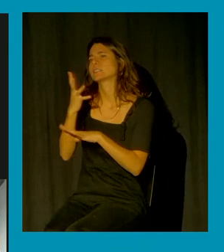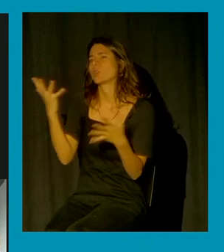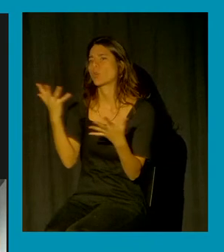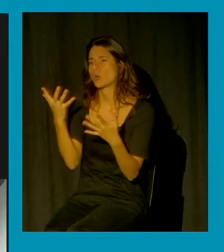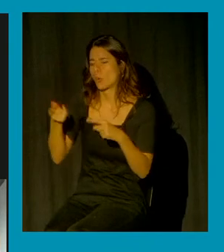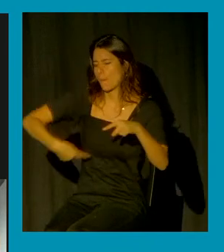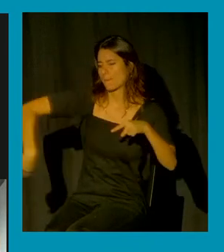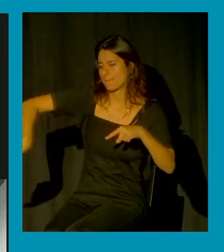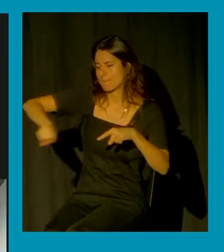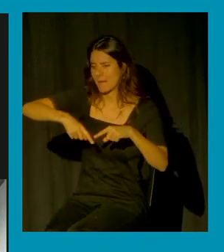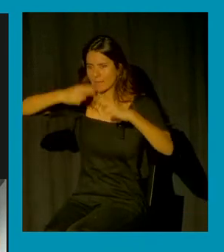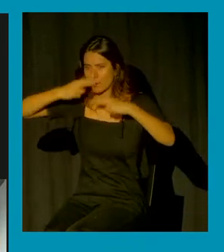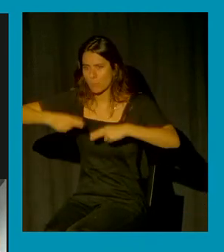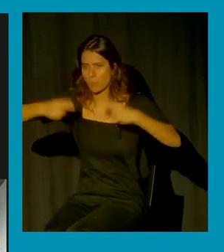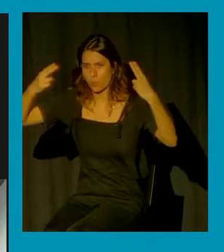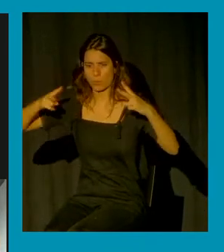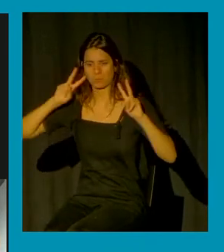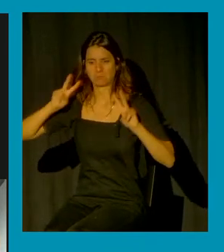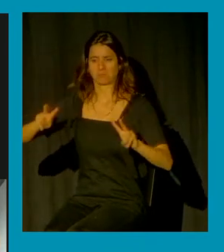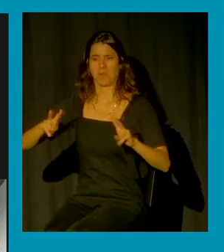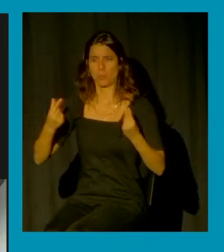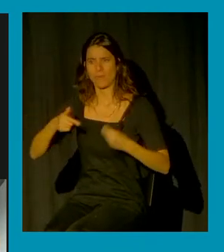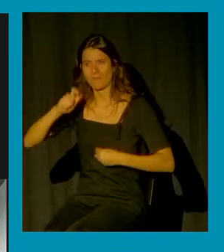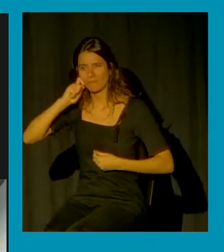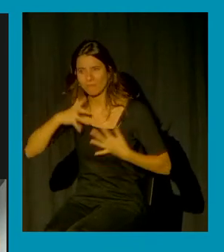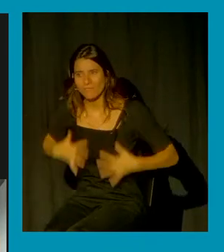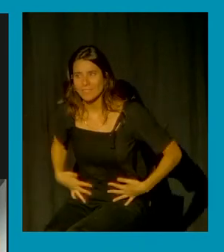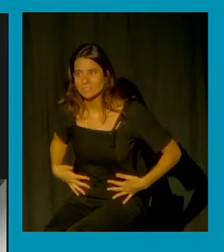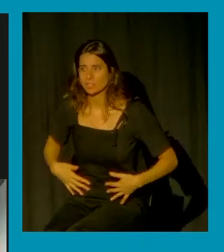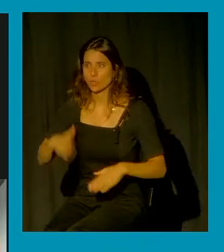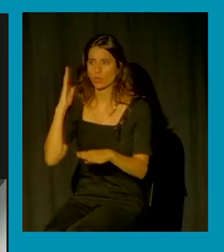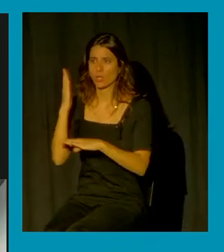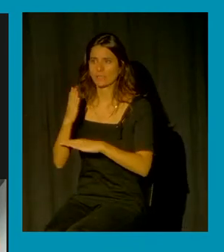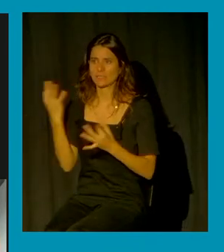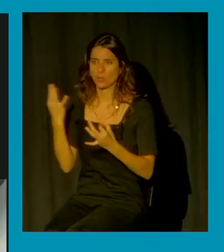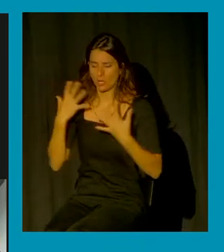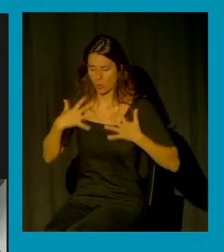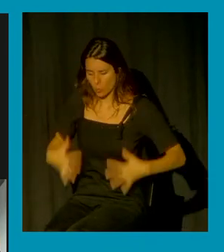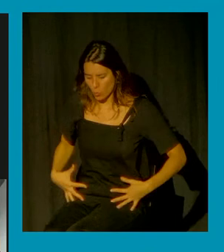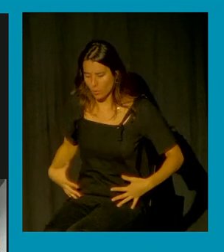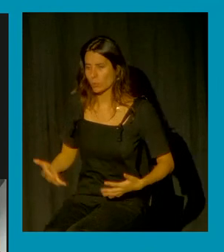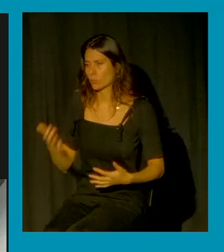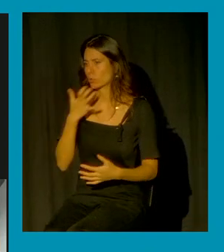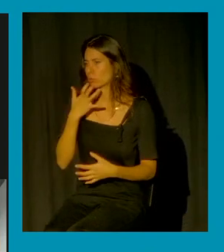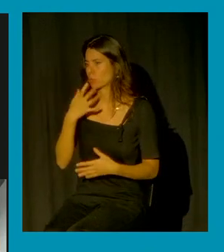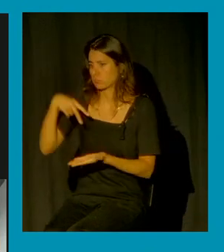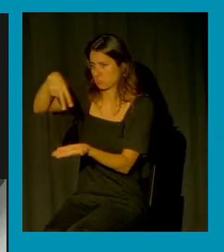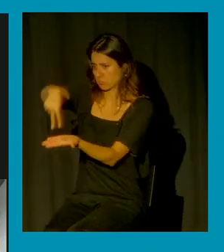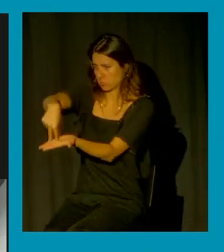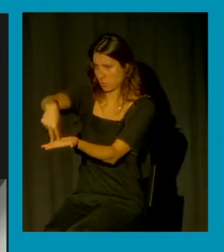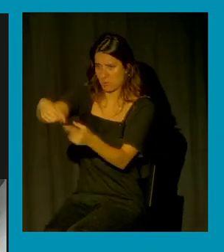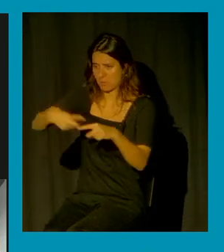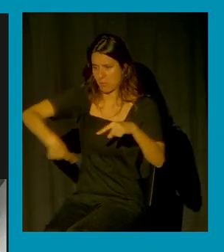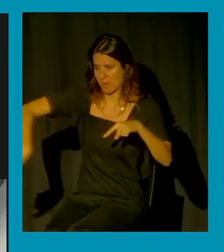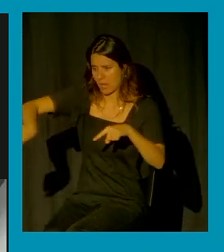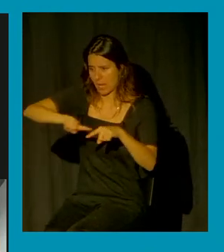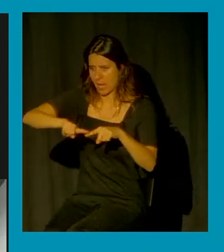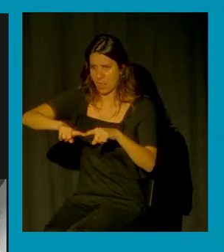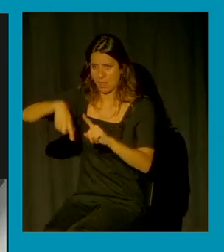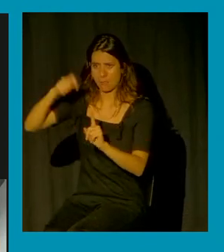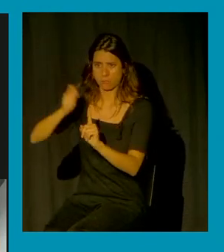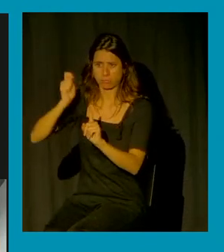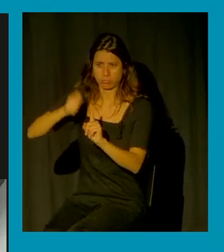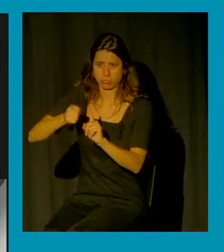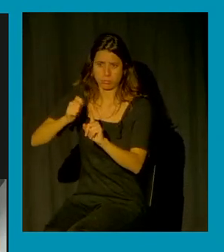miembros era un castigo muy físico sobre el cuerpo es decir se ponía al reo en la plaza del pueblo y había un castigo físico sobre su